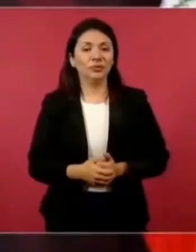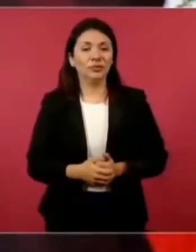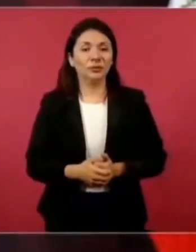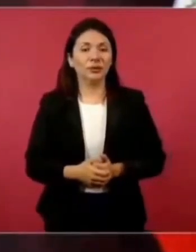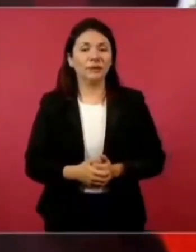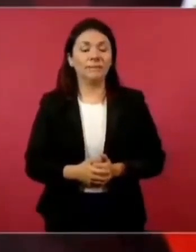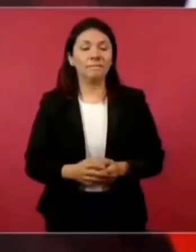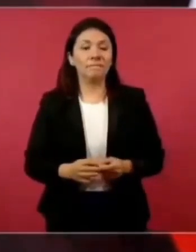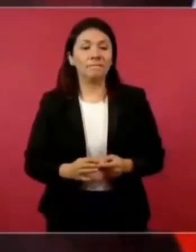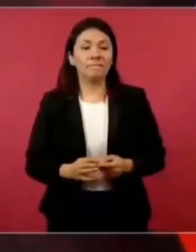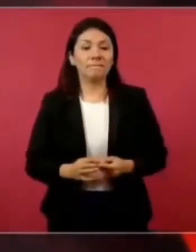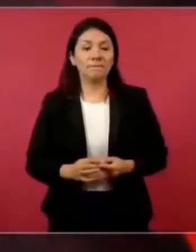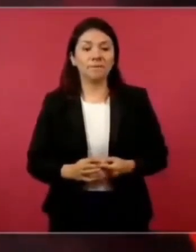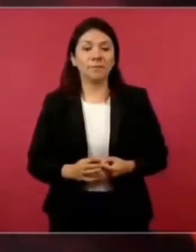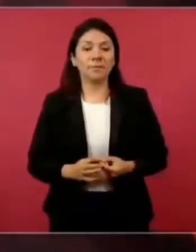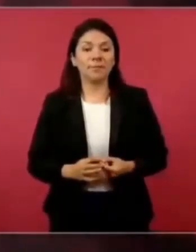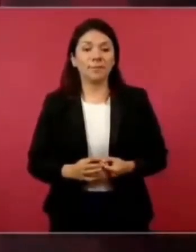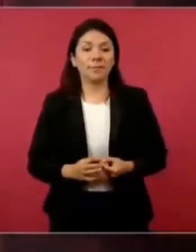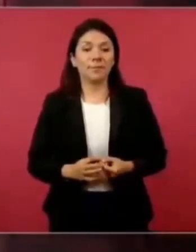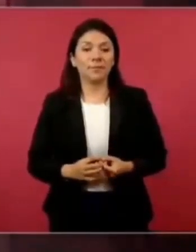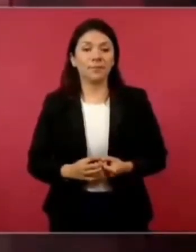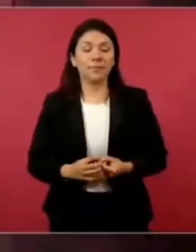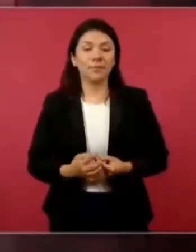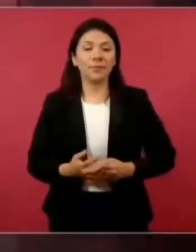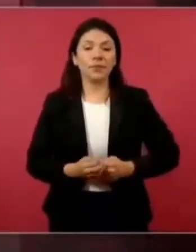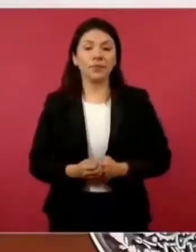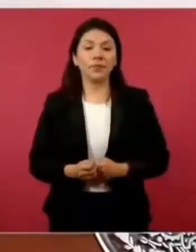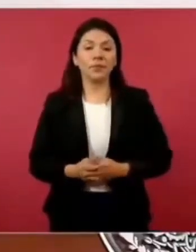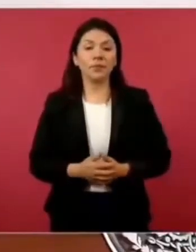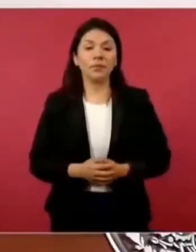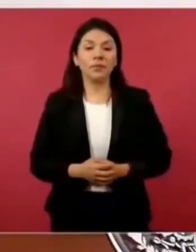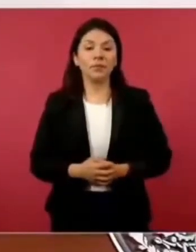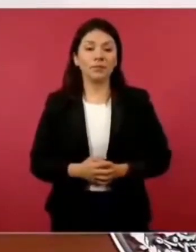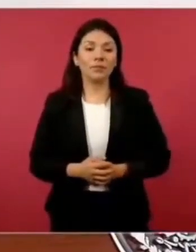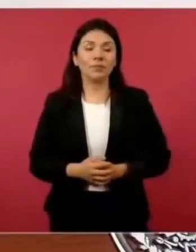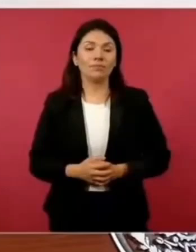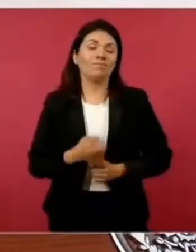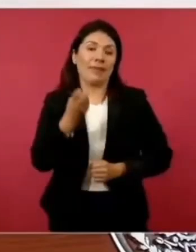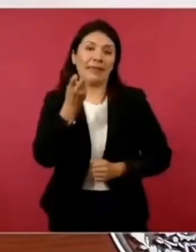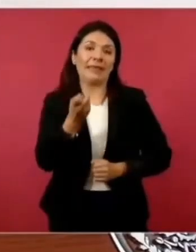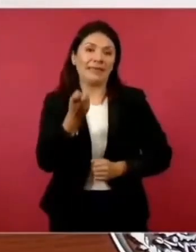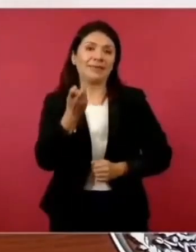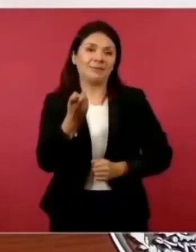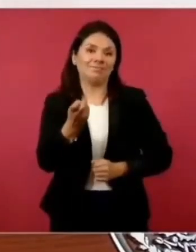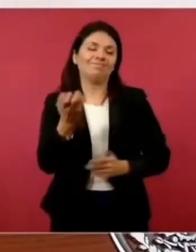Entonces, fue lo que sucedió.